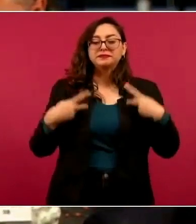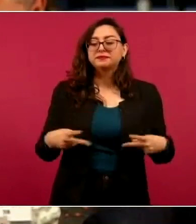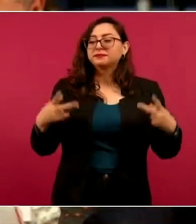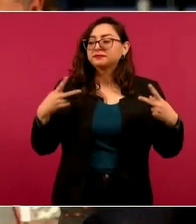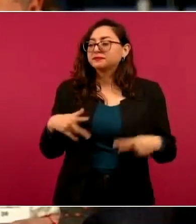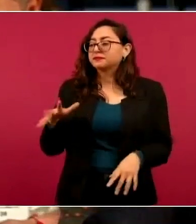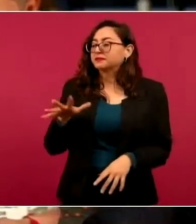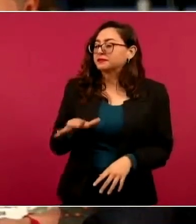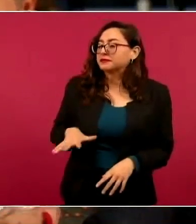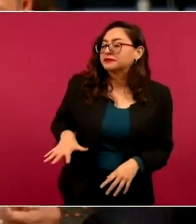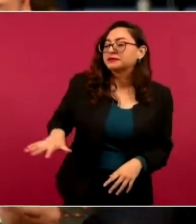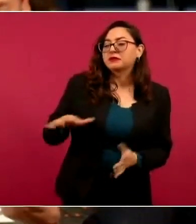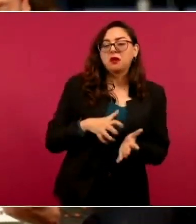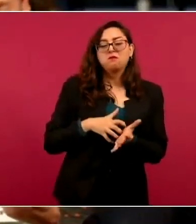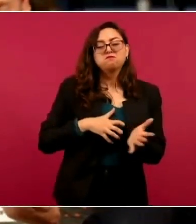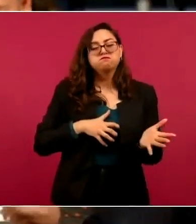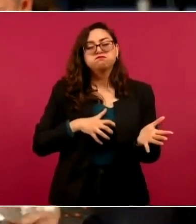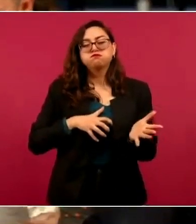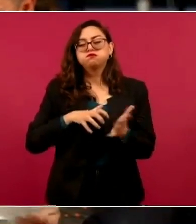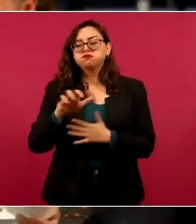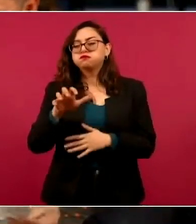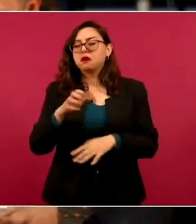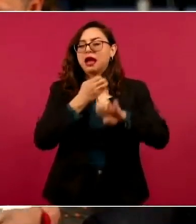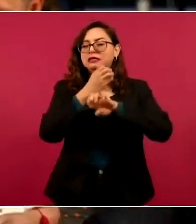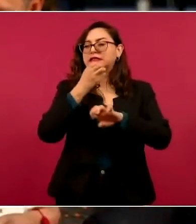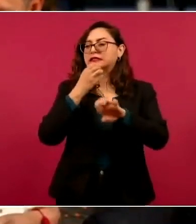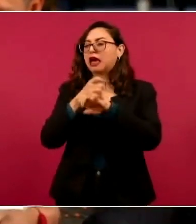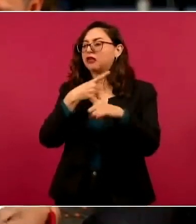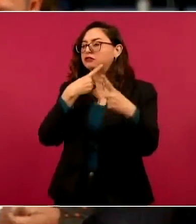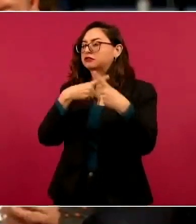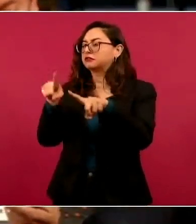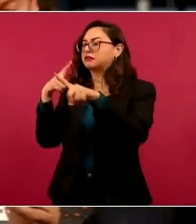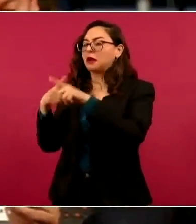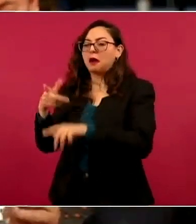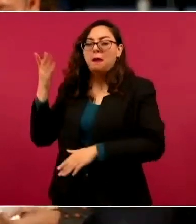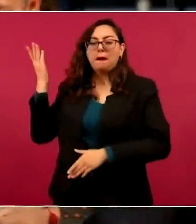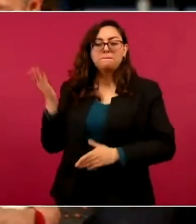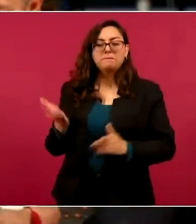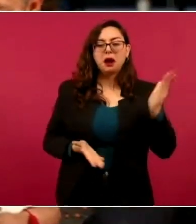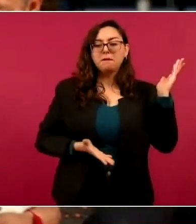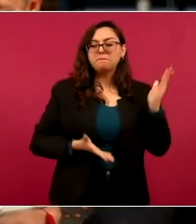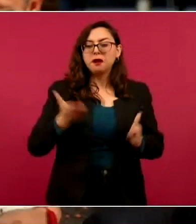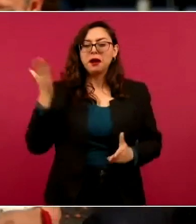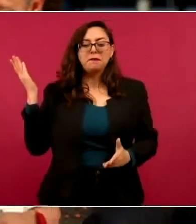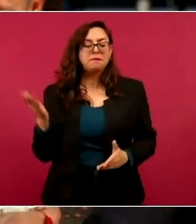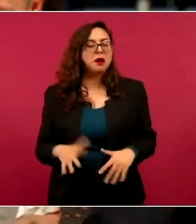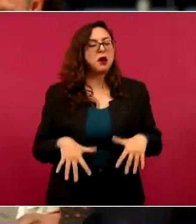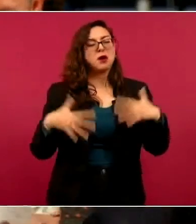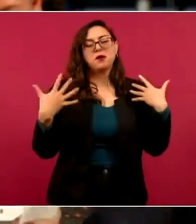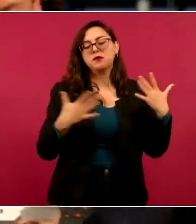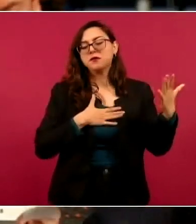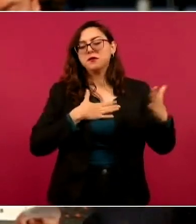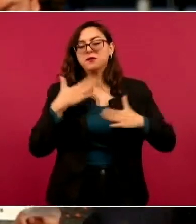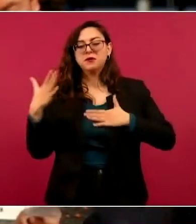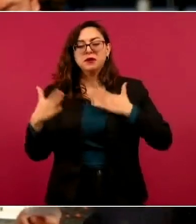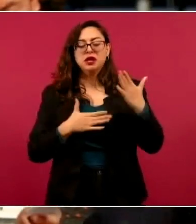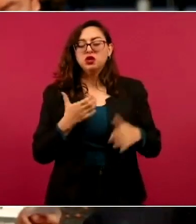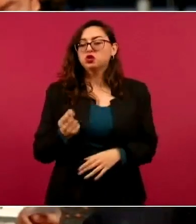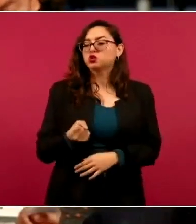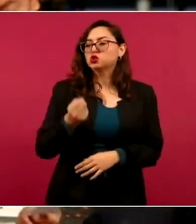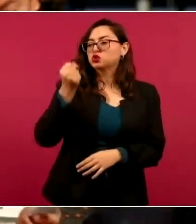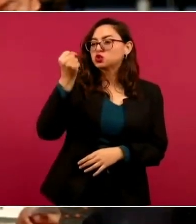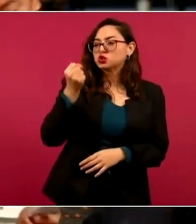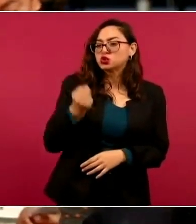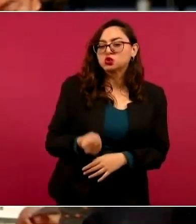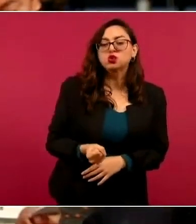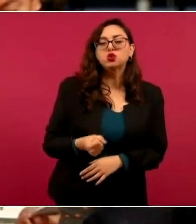mexicanos de casi todos los estados de la república, sobre todo del sureste, de Tabasco, de Macuspana, de los